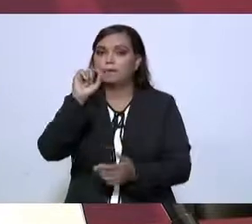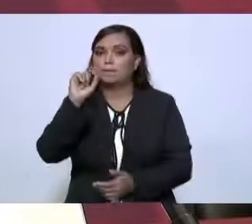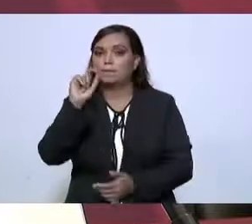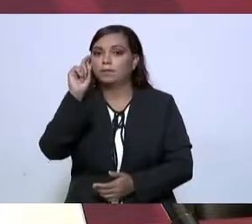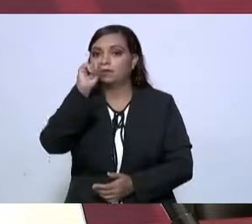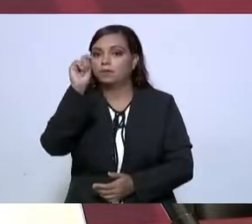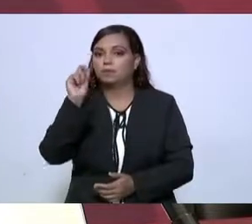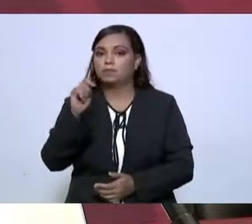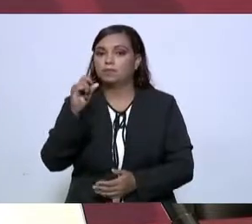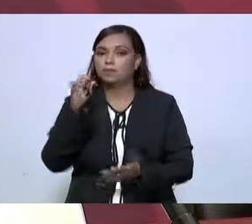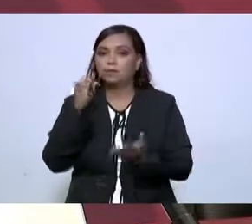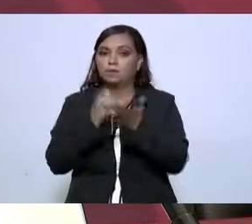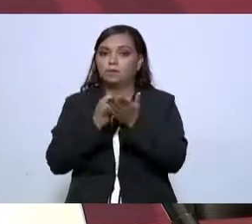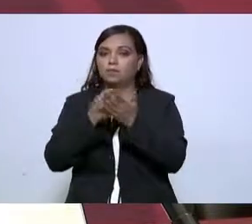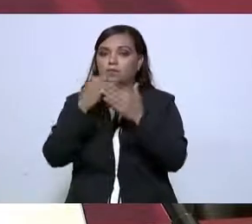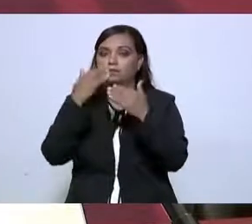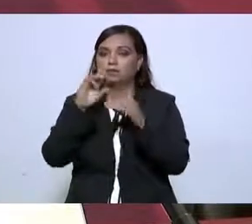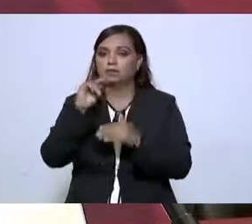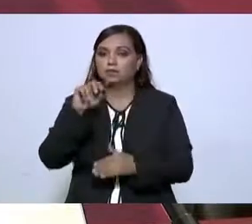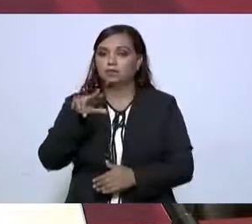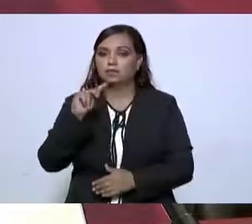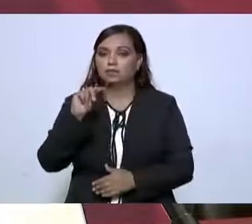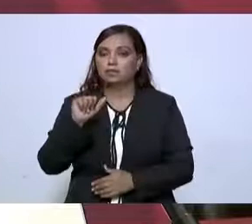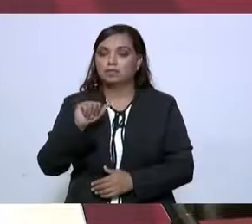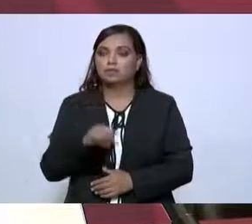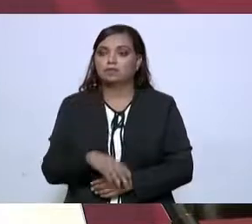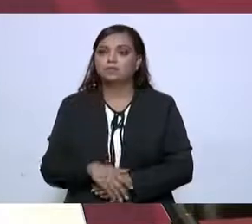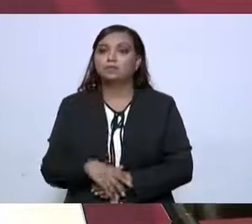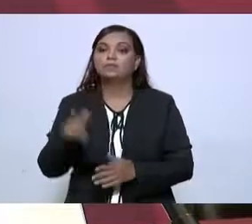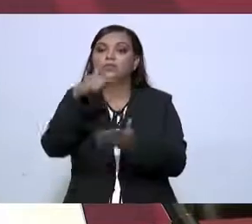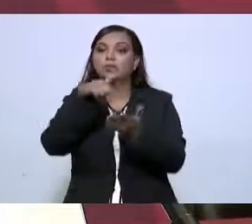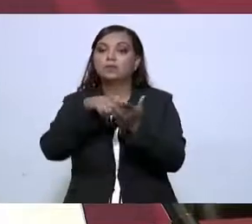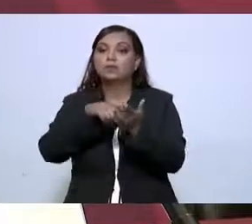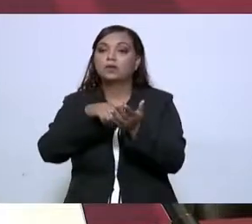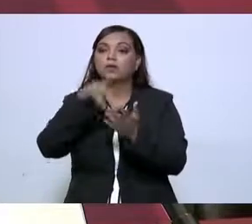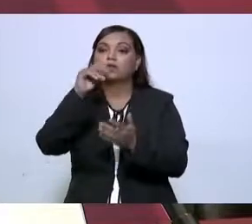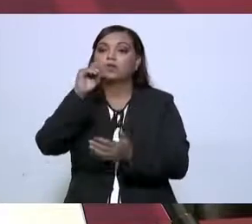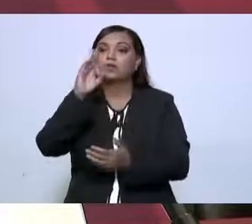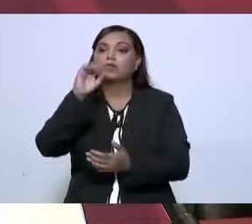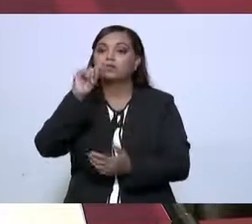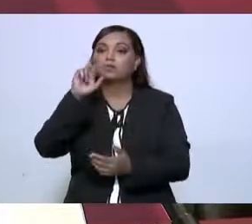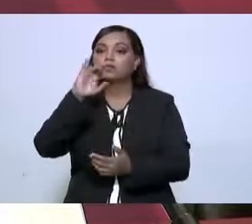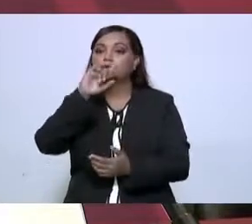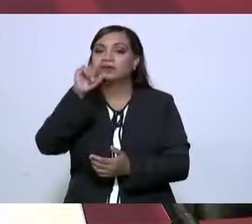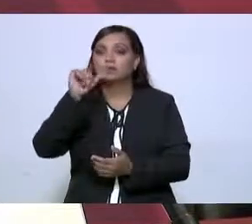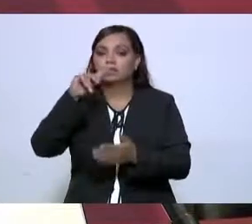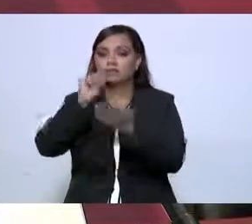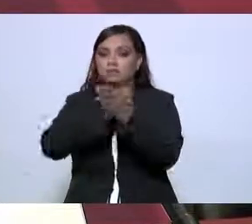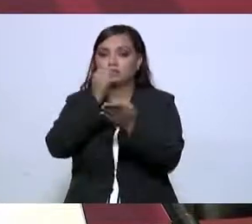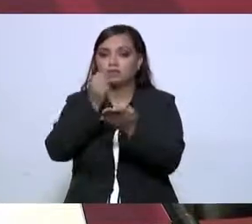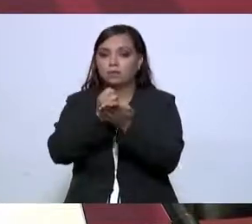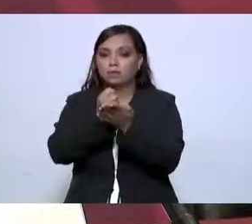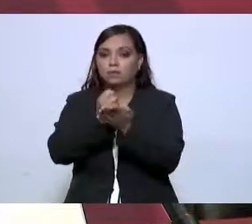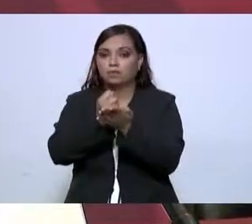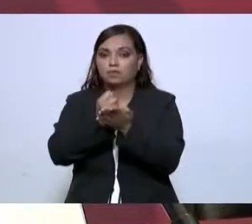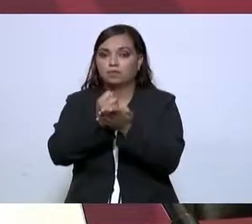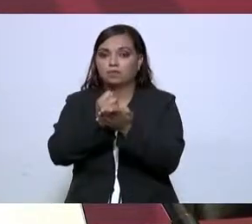por ciento del impuesto sobre la renta. En la zona fronteriza de Tamaulipas,